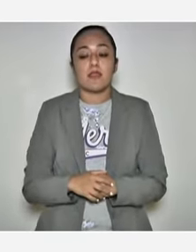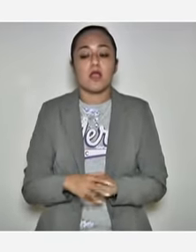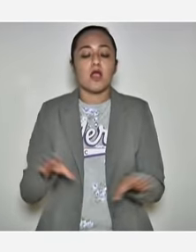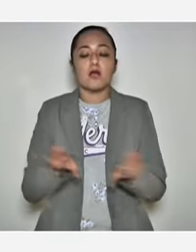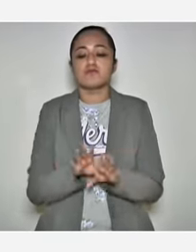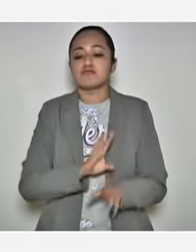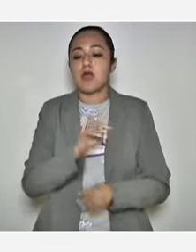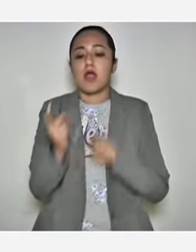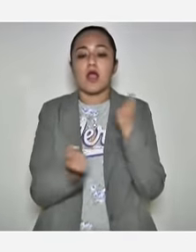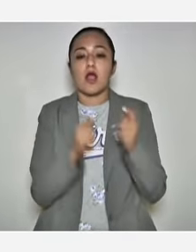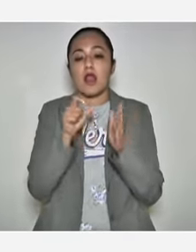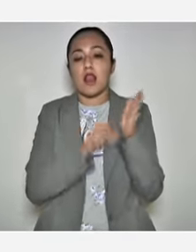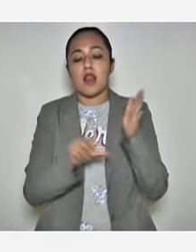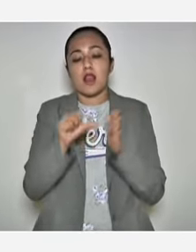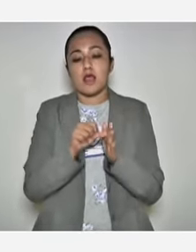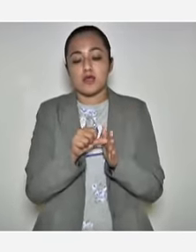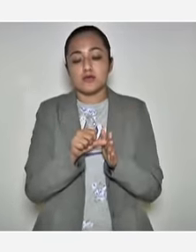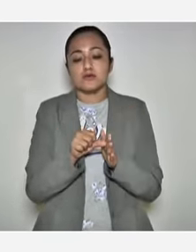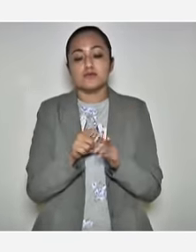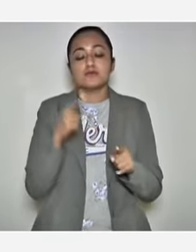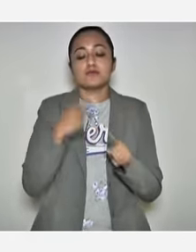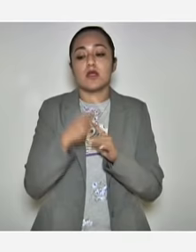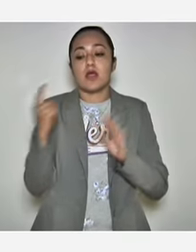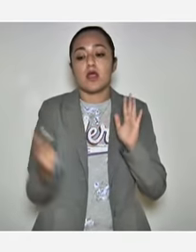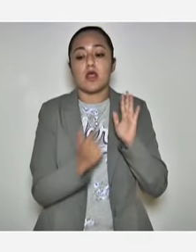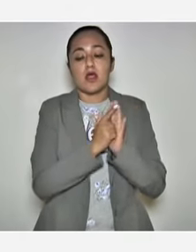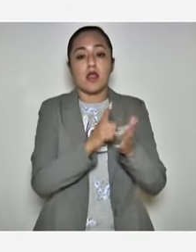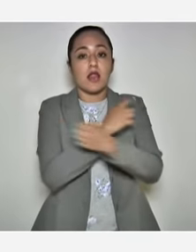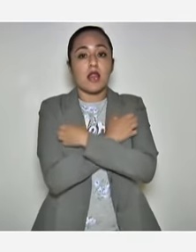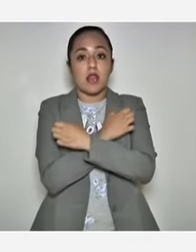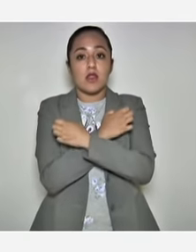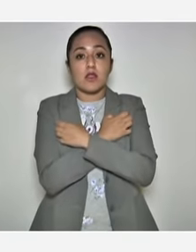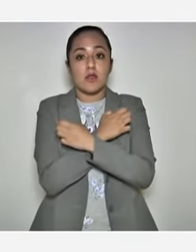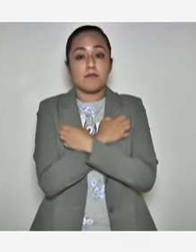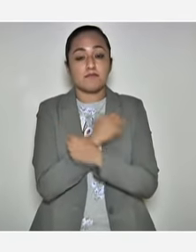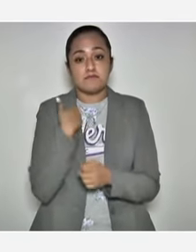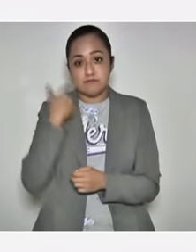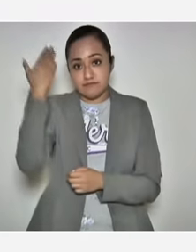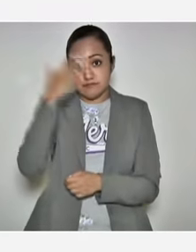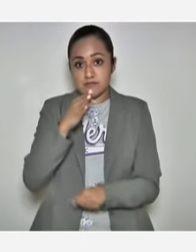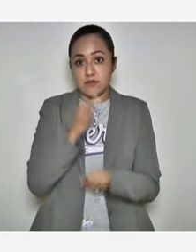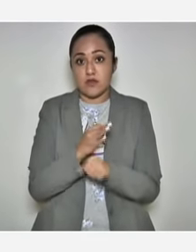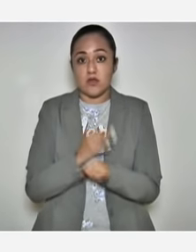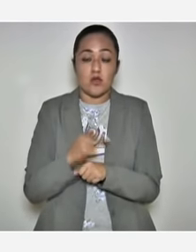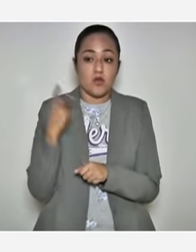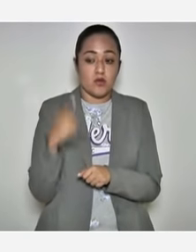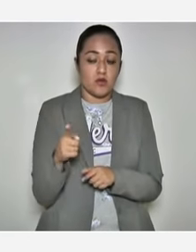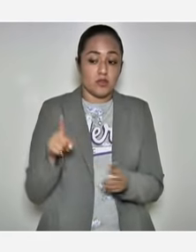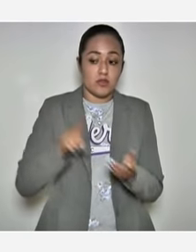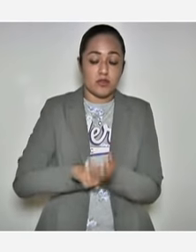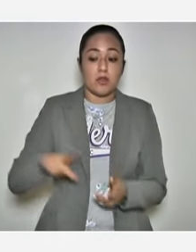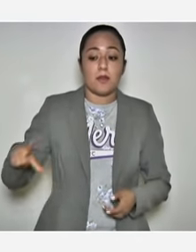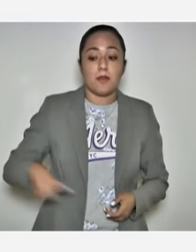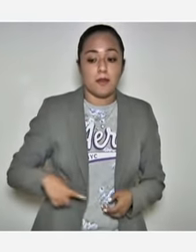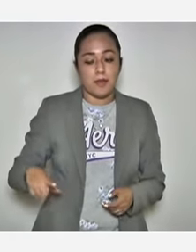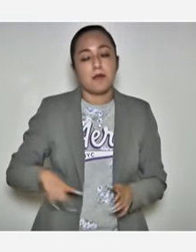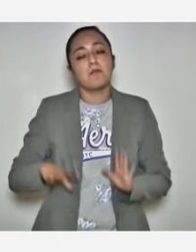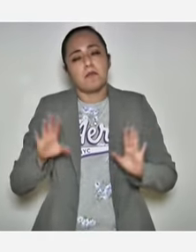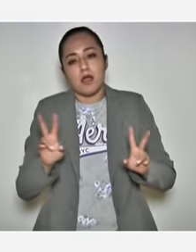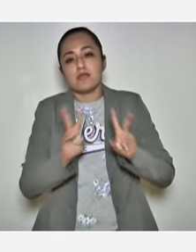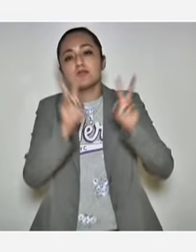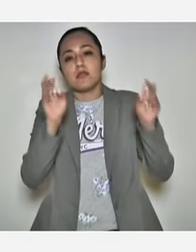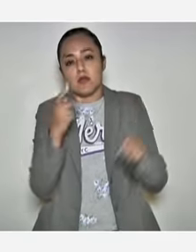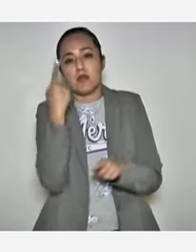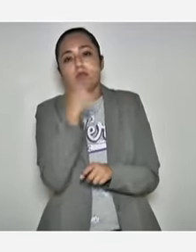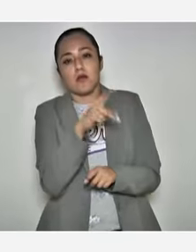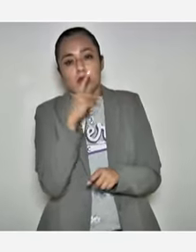abajo algunos artículos de la Ley de Educación, saber si es que ustedes desde el gobierno, digo, es un tema que